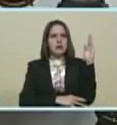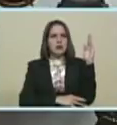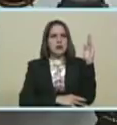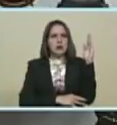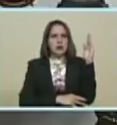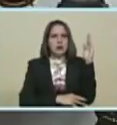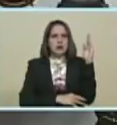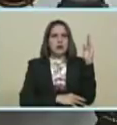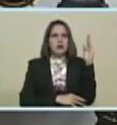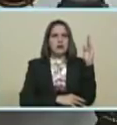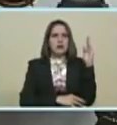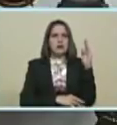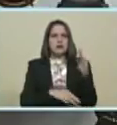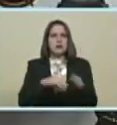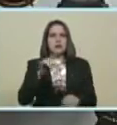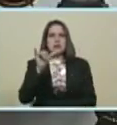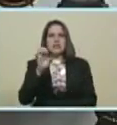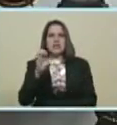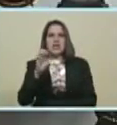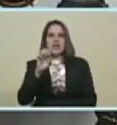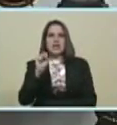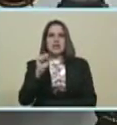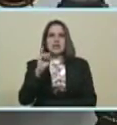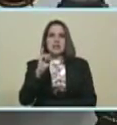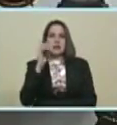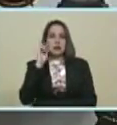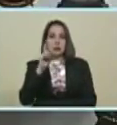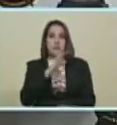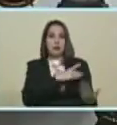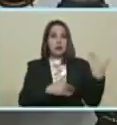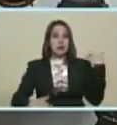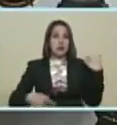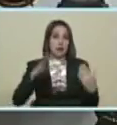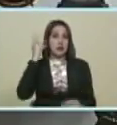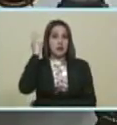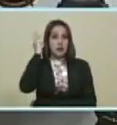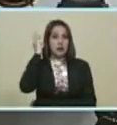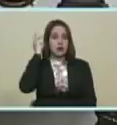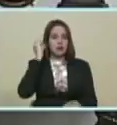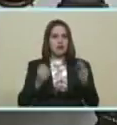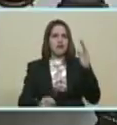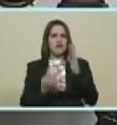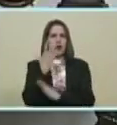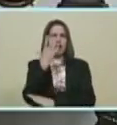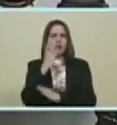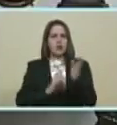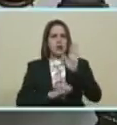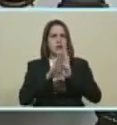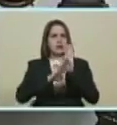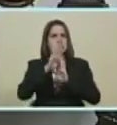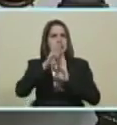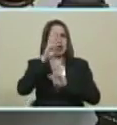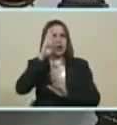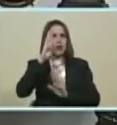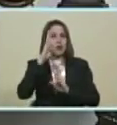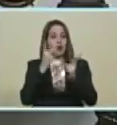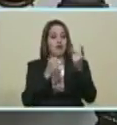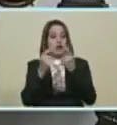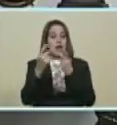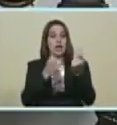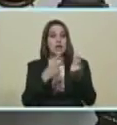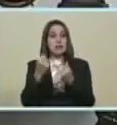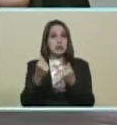recibir El pase Jessie Gascon Presidenta Del fondo De desarrollo Microfinanciero